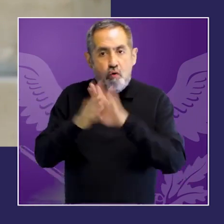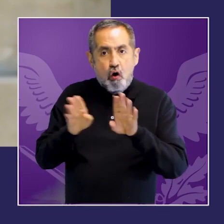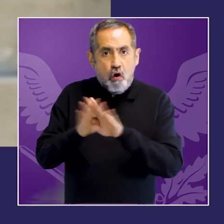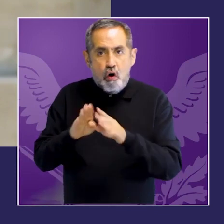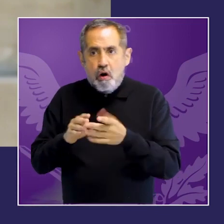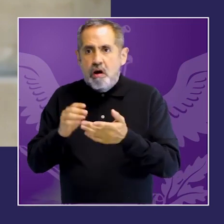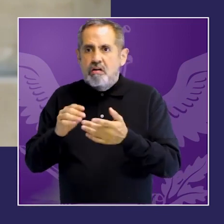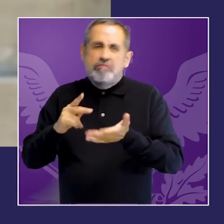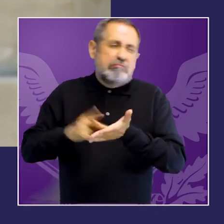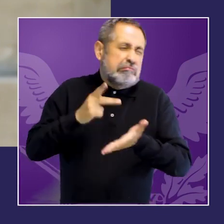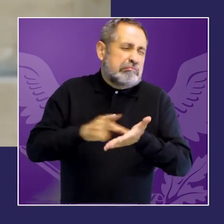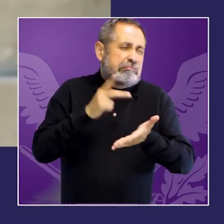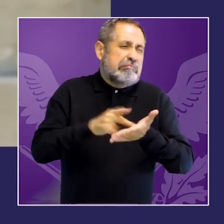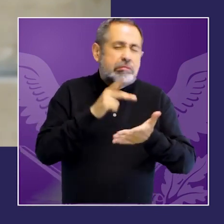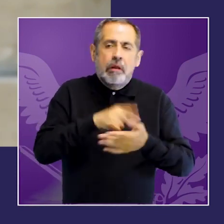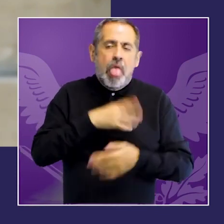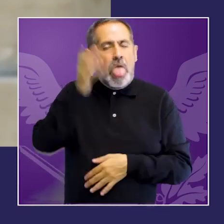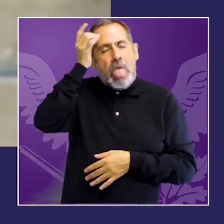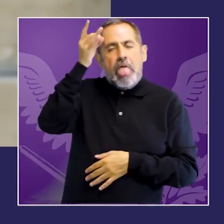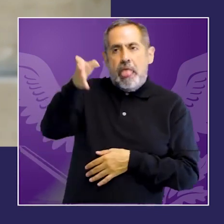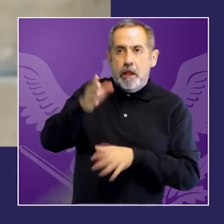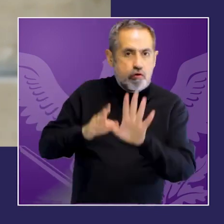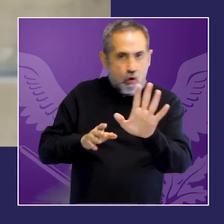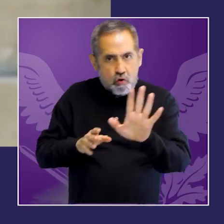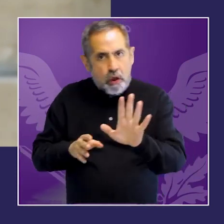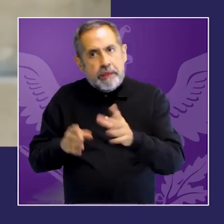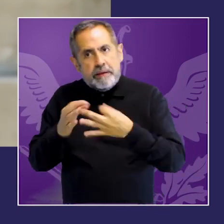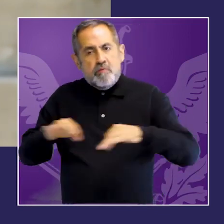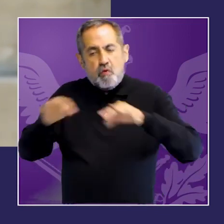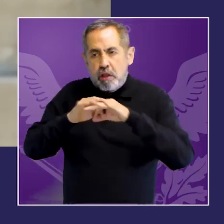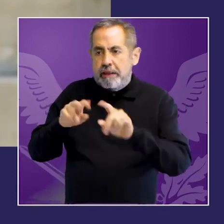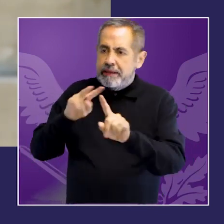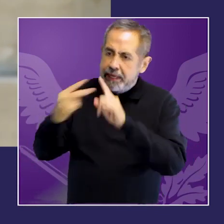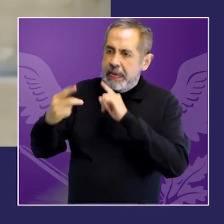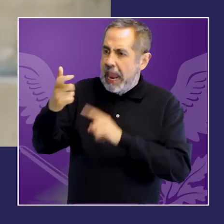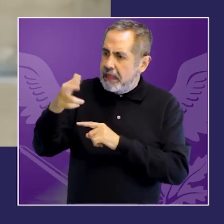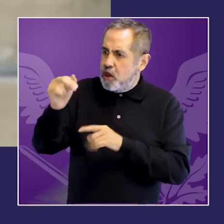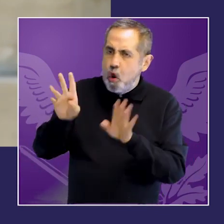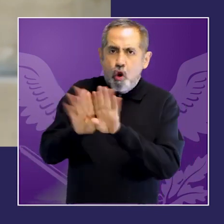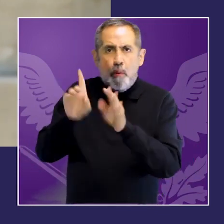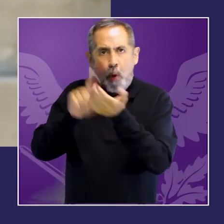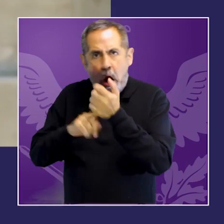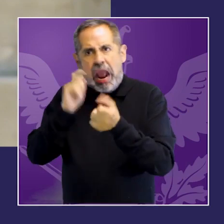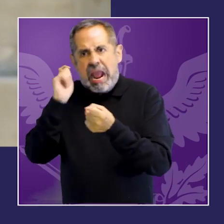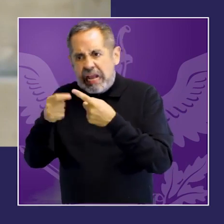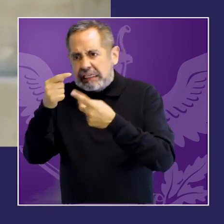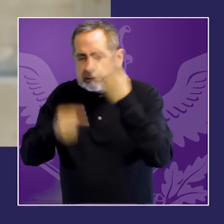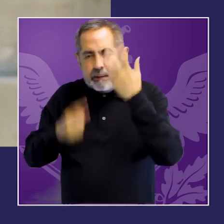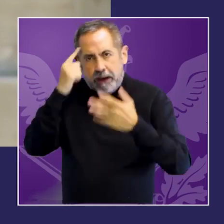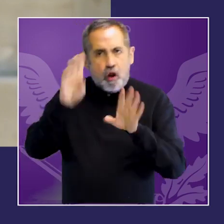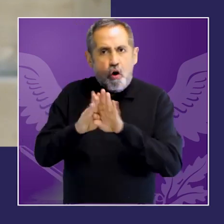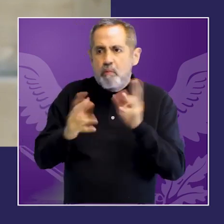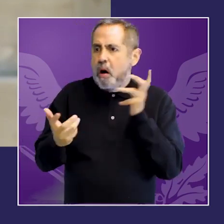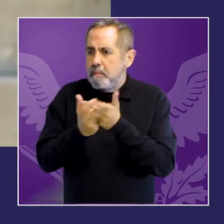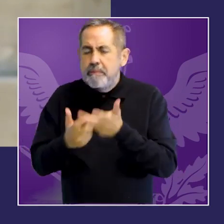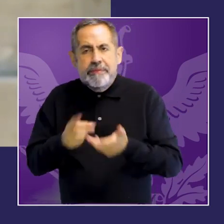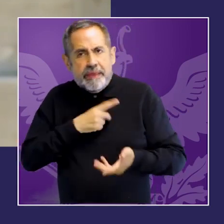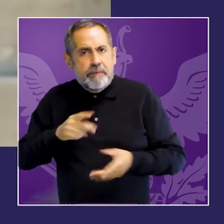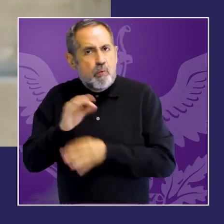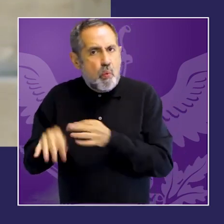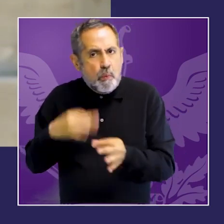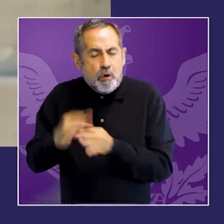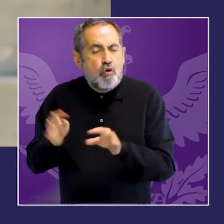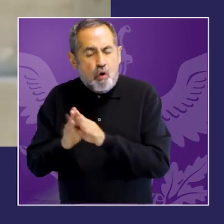frente a la amplitud de las respuestas desplegadas en la región es importante analizar cuál ha sido el impacto real de esas reformas